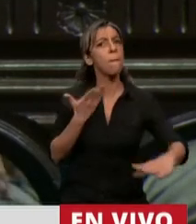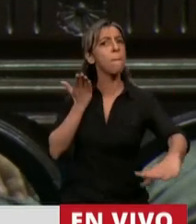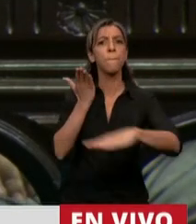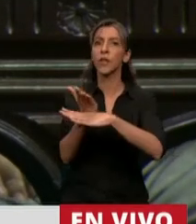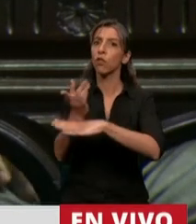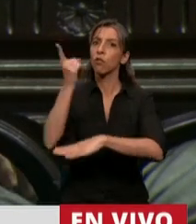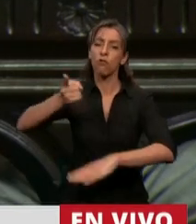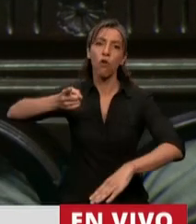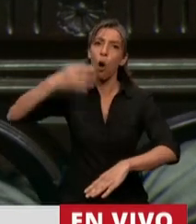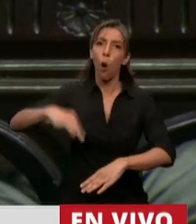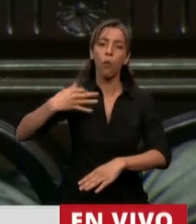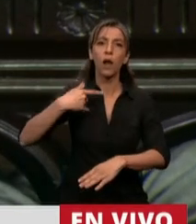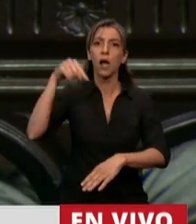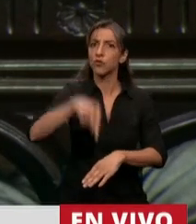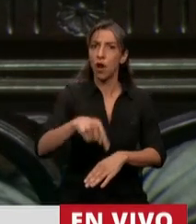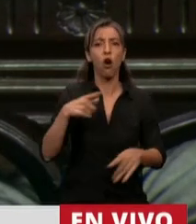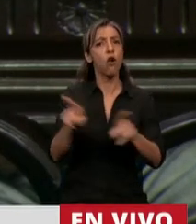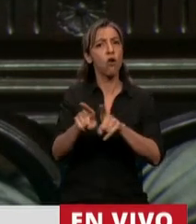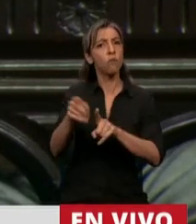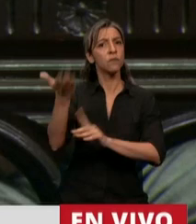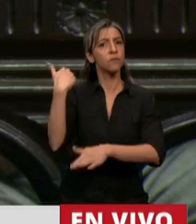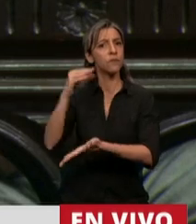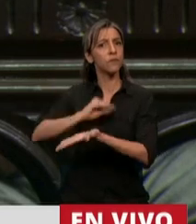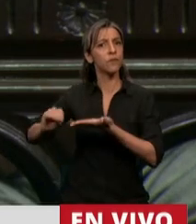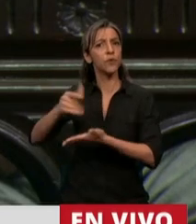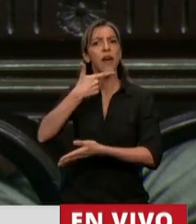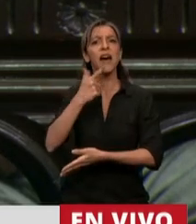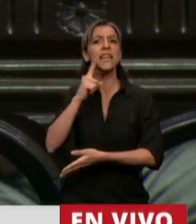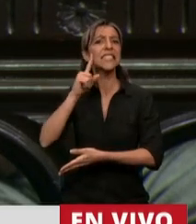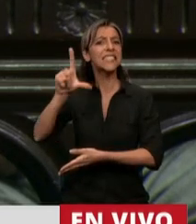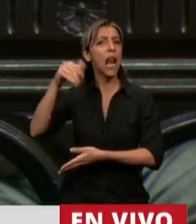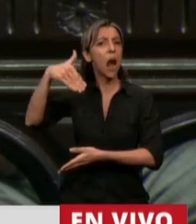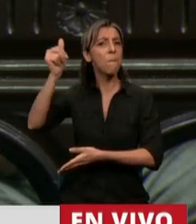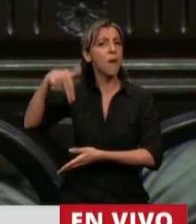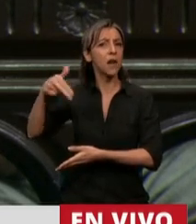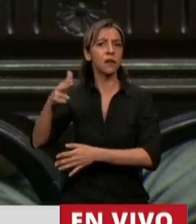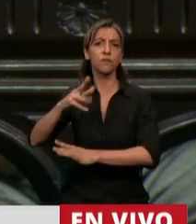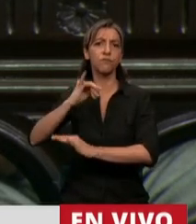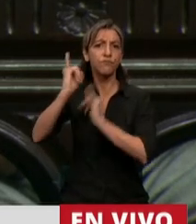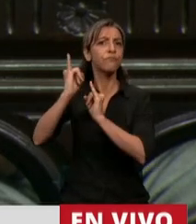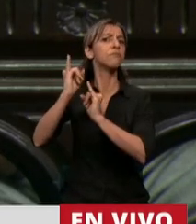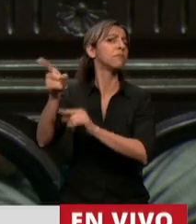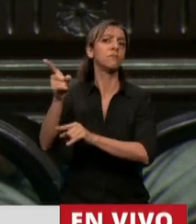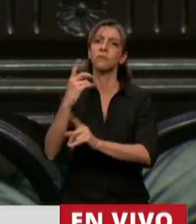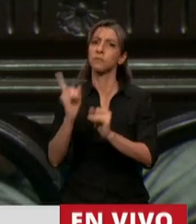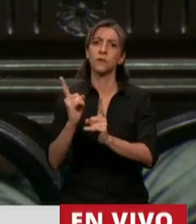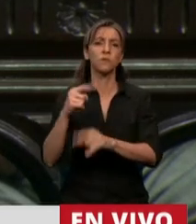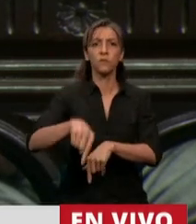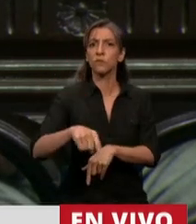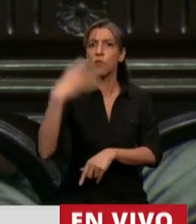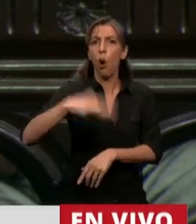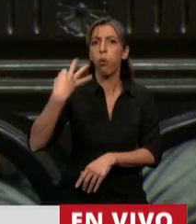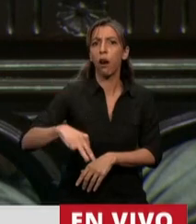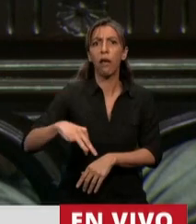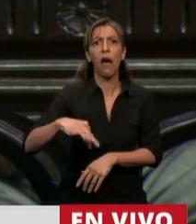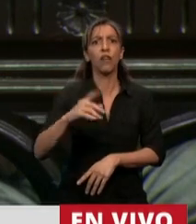solicitó la diputada Stilman, que no es una moción que se vota, es una obligación que está